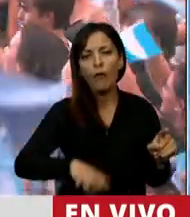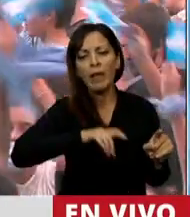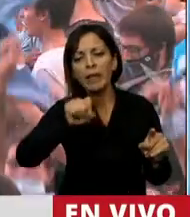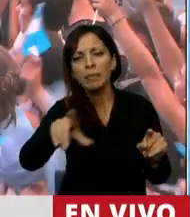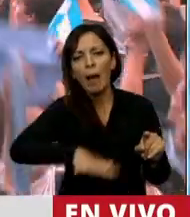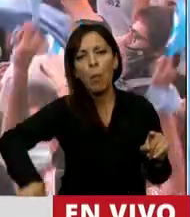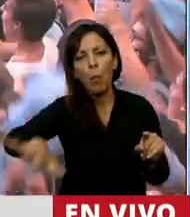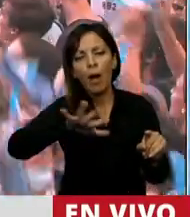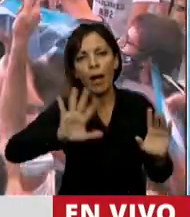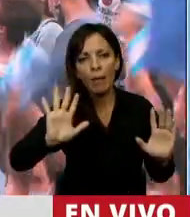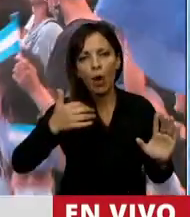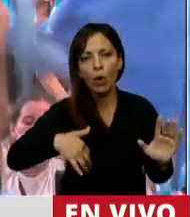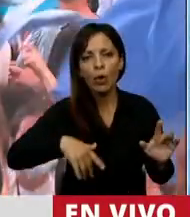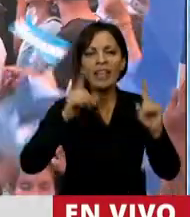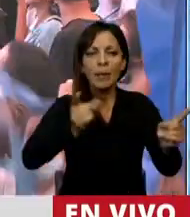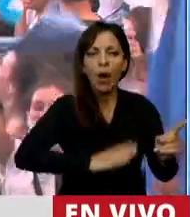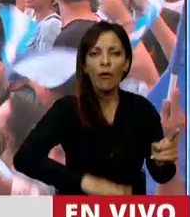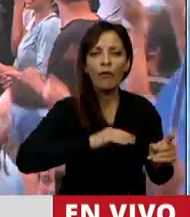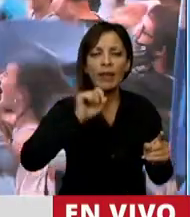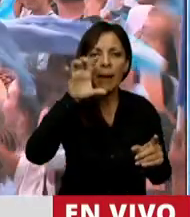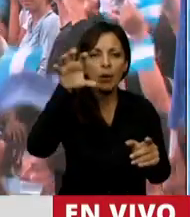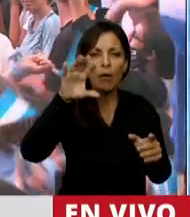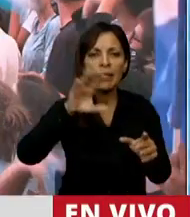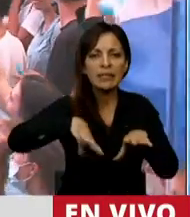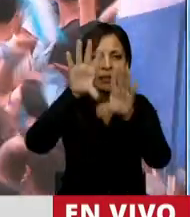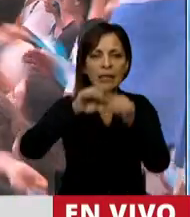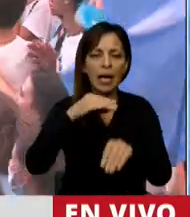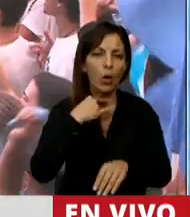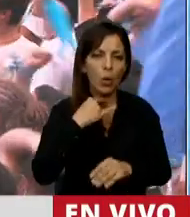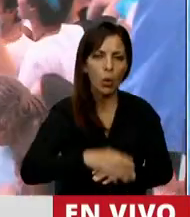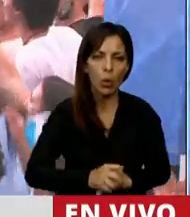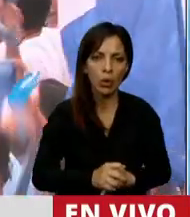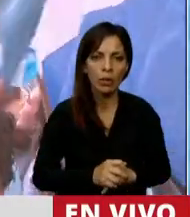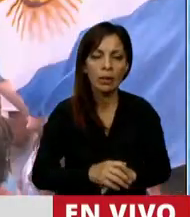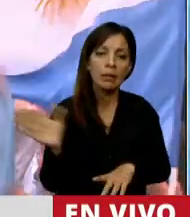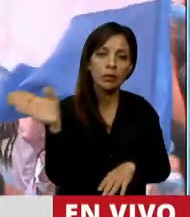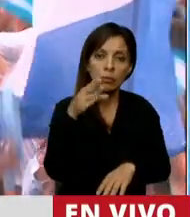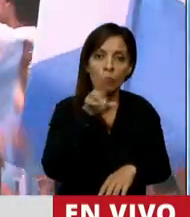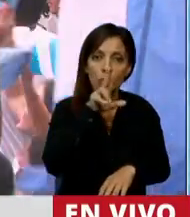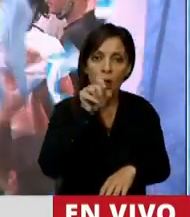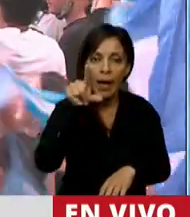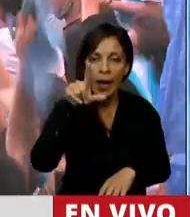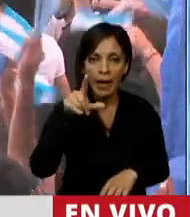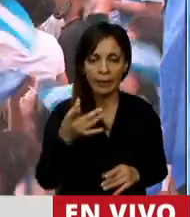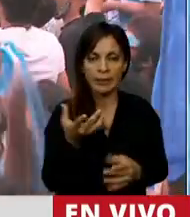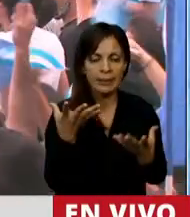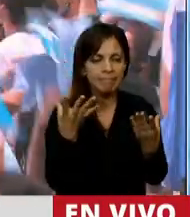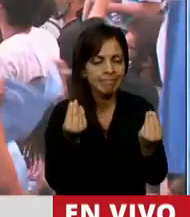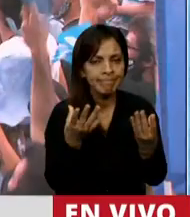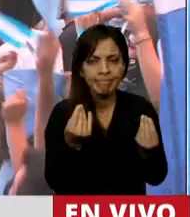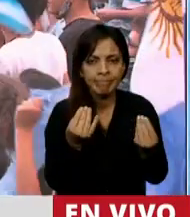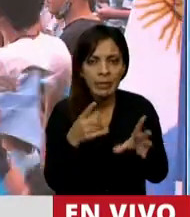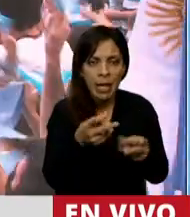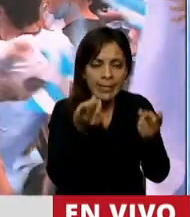argentino y ofende a Jujuy, a la provincia de Jujuy, a todas esas mujeres aterradas que fueron